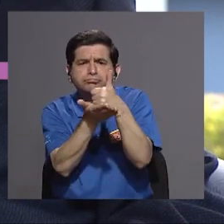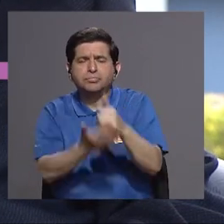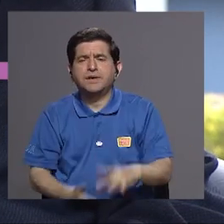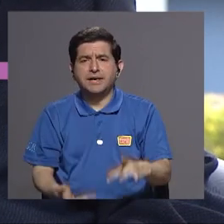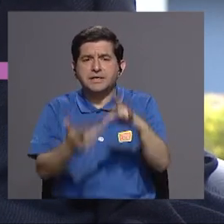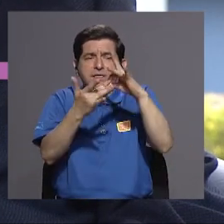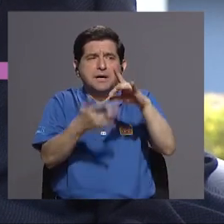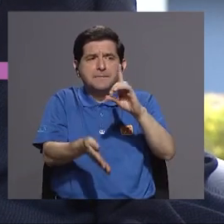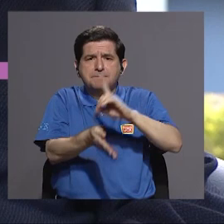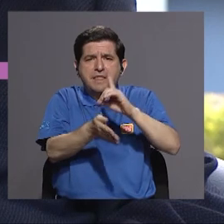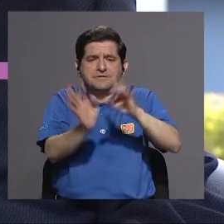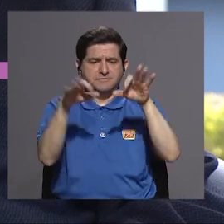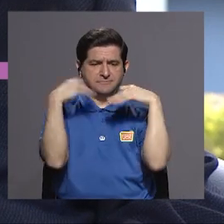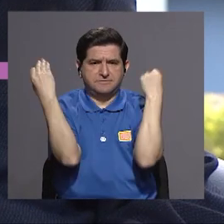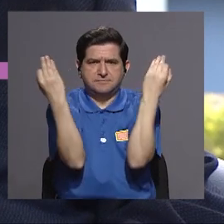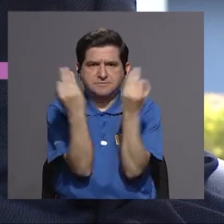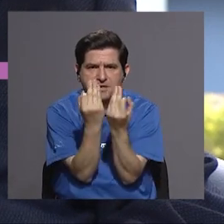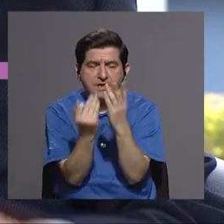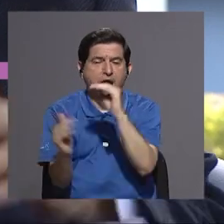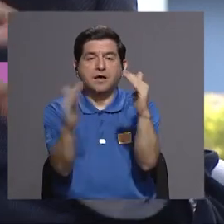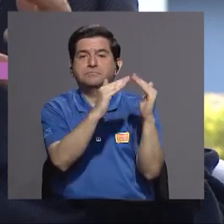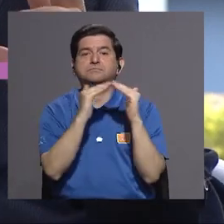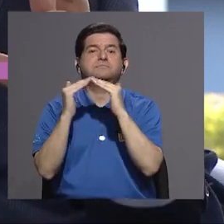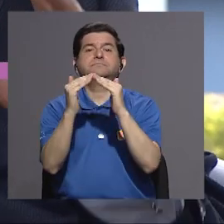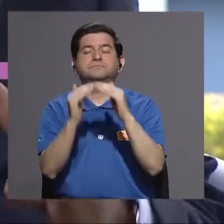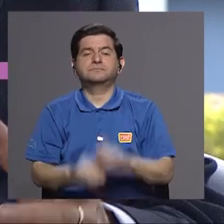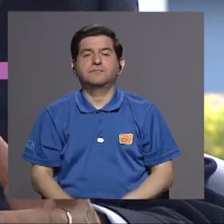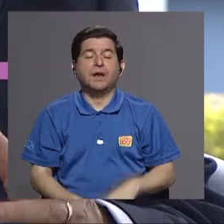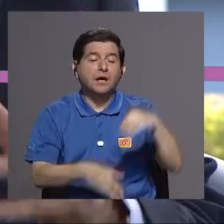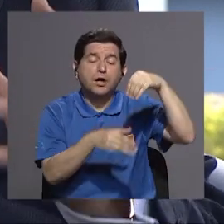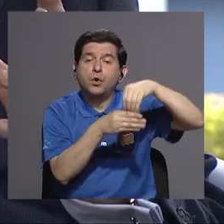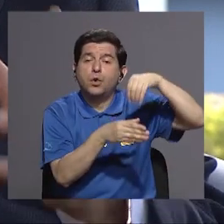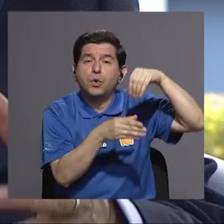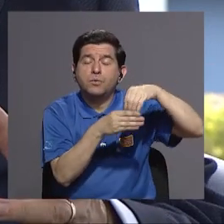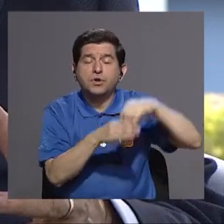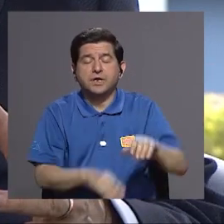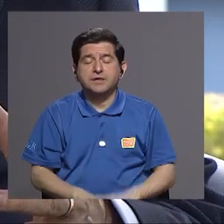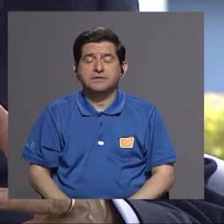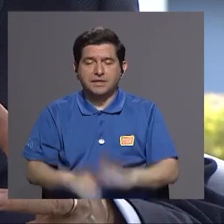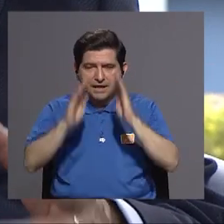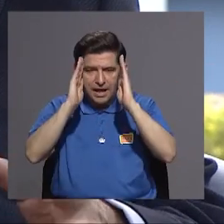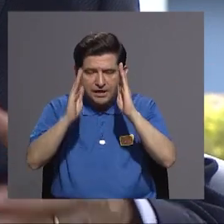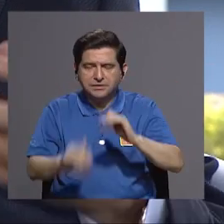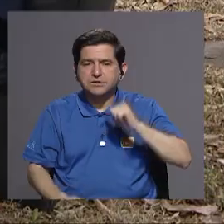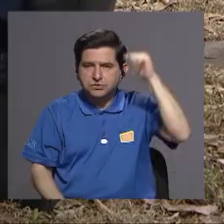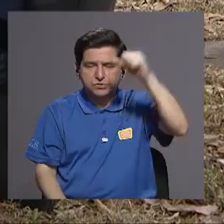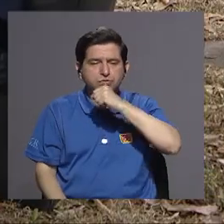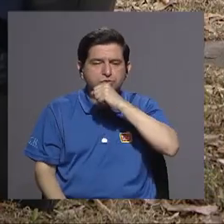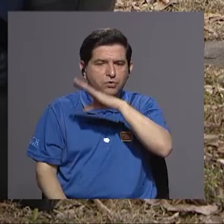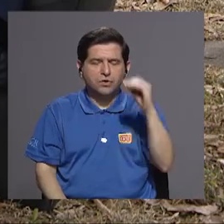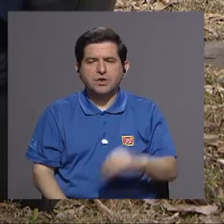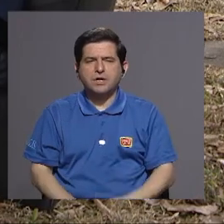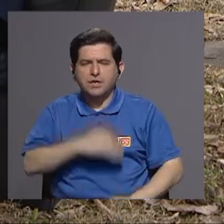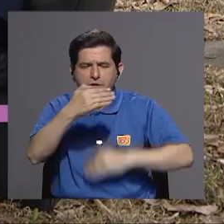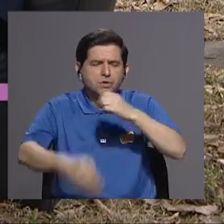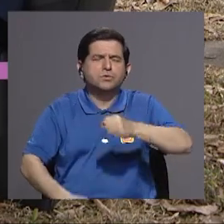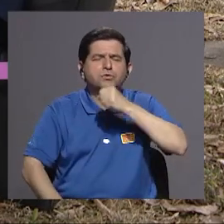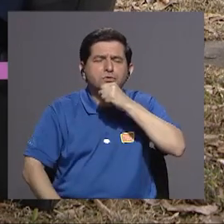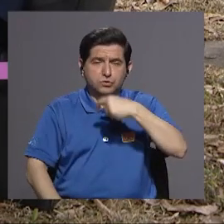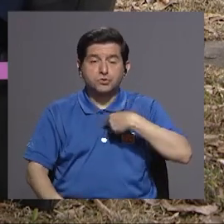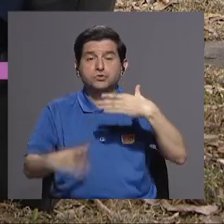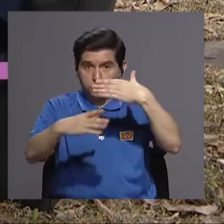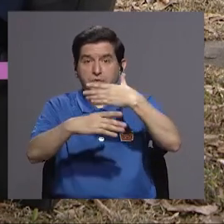la especialidad de medicina familiar y comunitaria en el componente de geriatría y gerontología a mí me tocó hacer todo eso